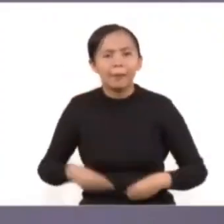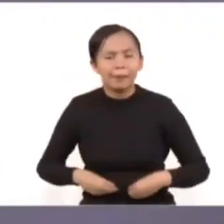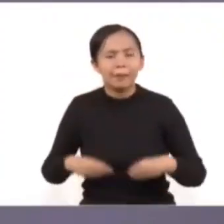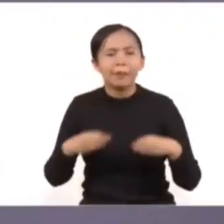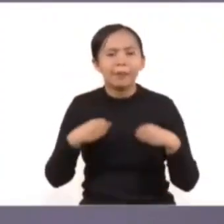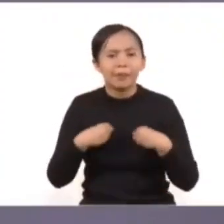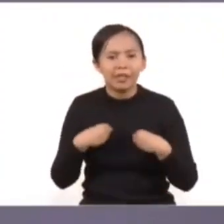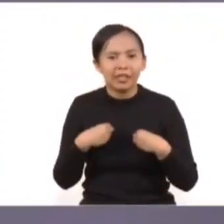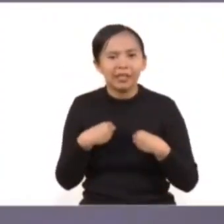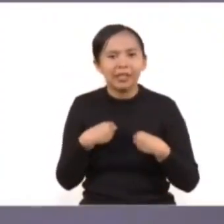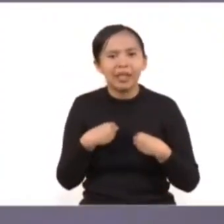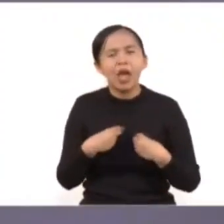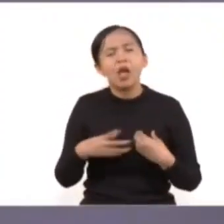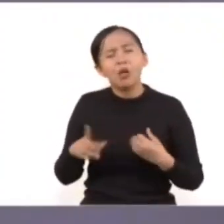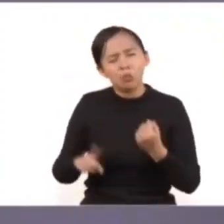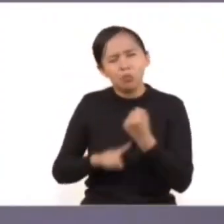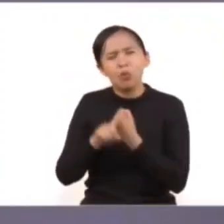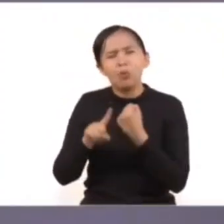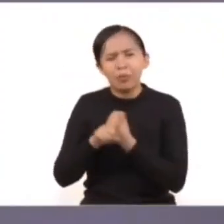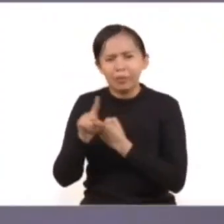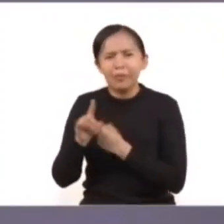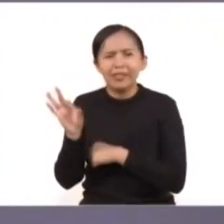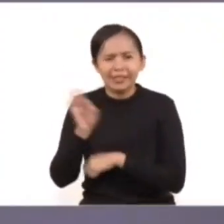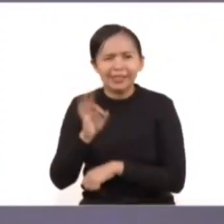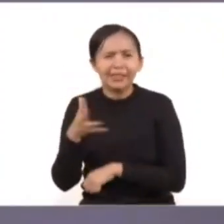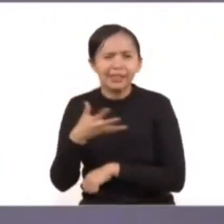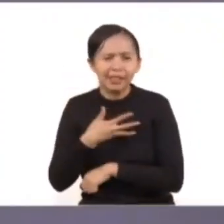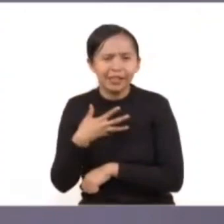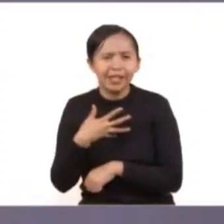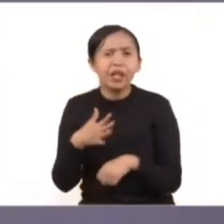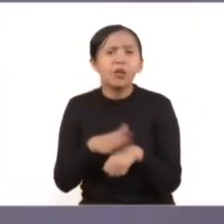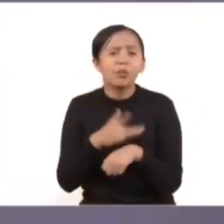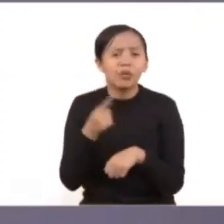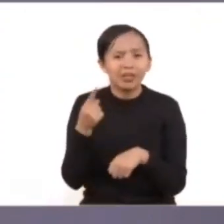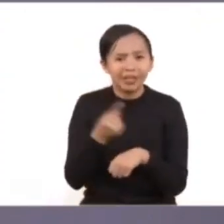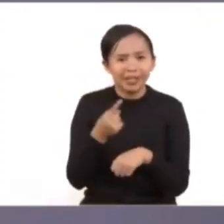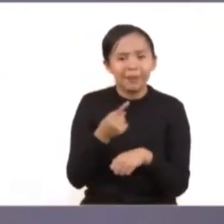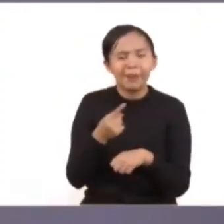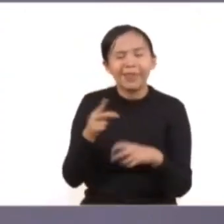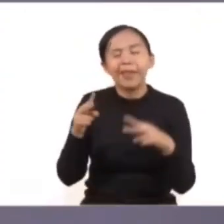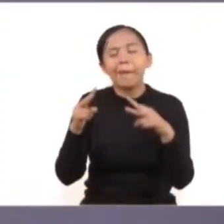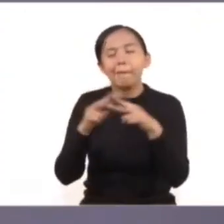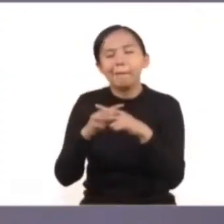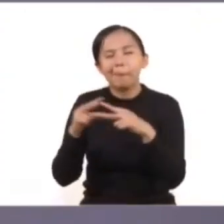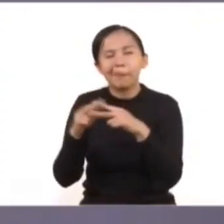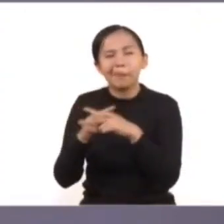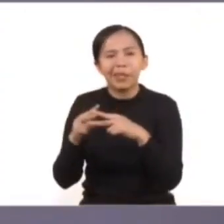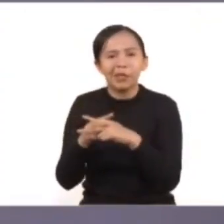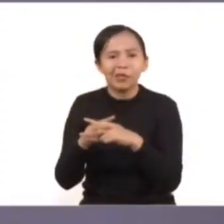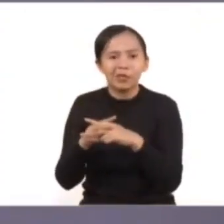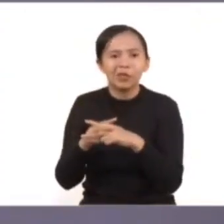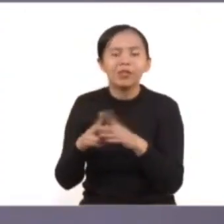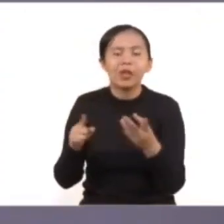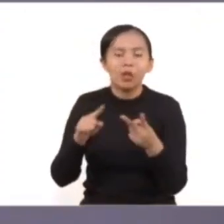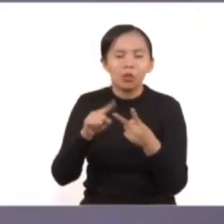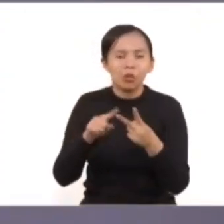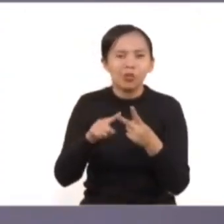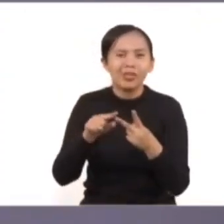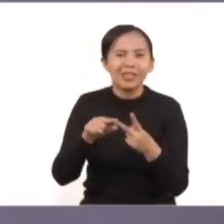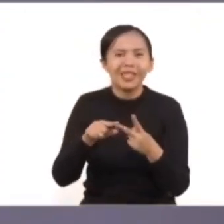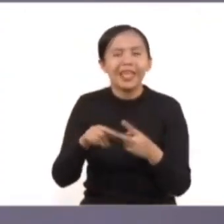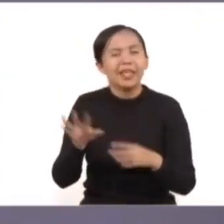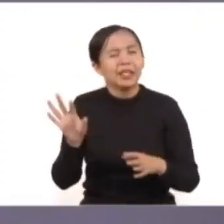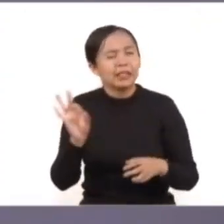ve amenazado justamente por estas amenazas que representan la violencia, las adicciones,